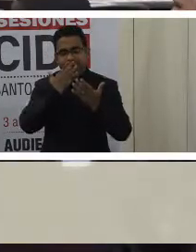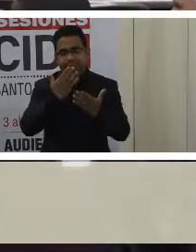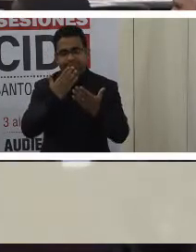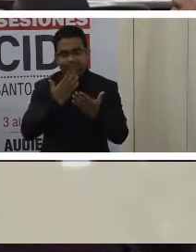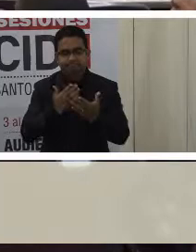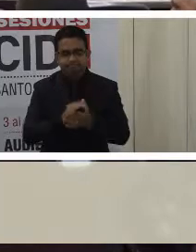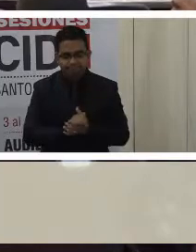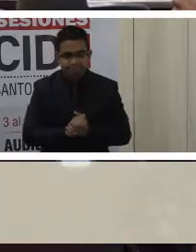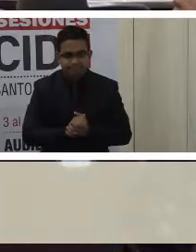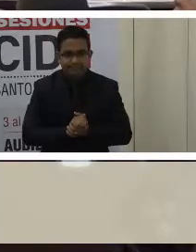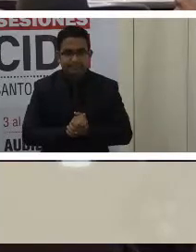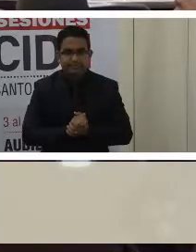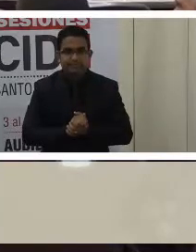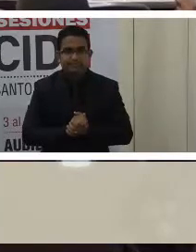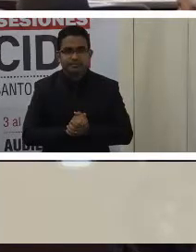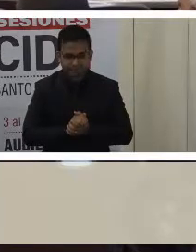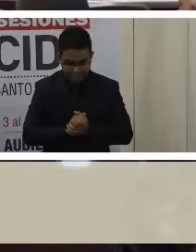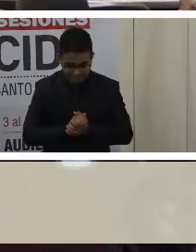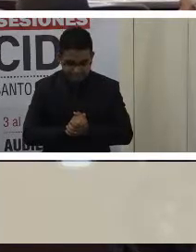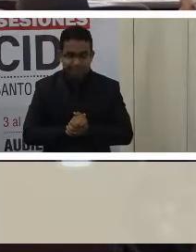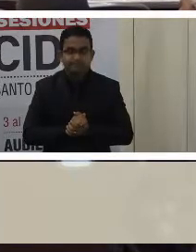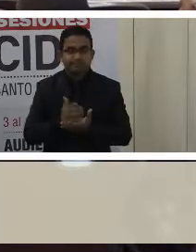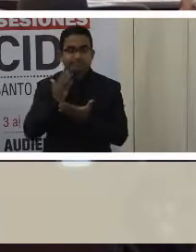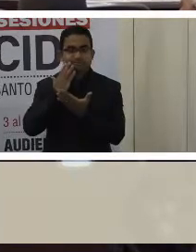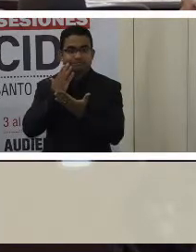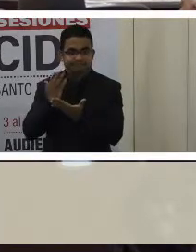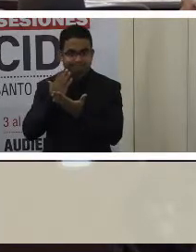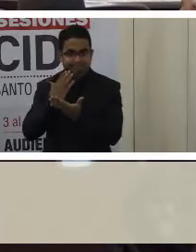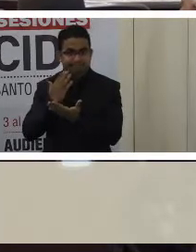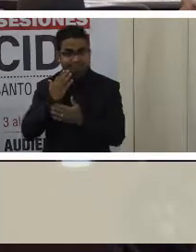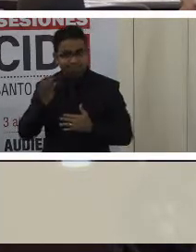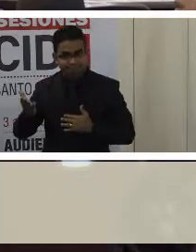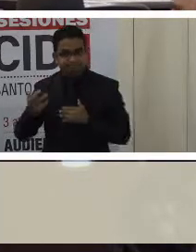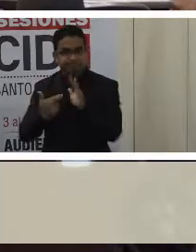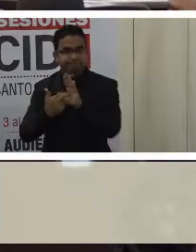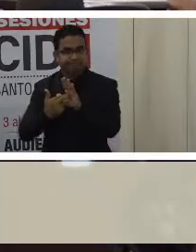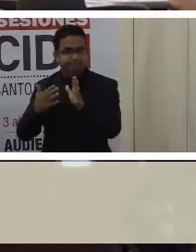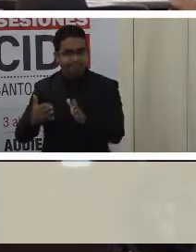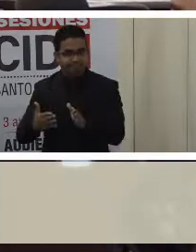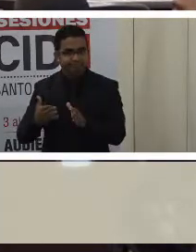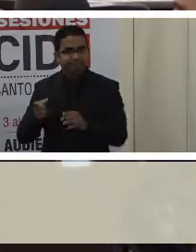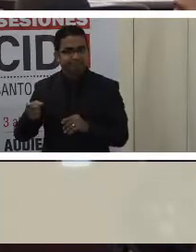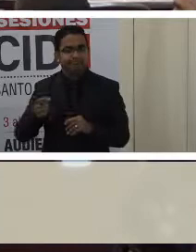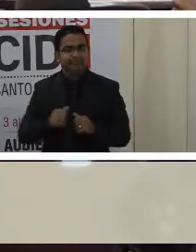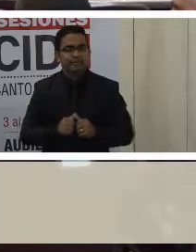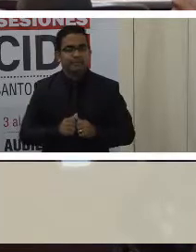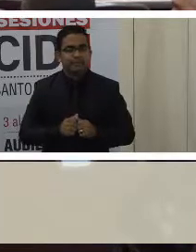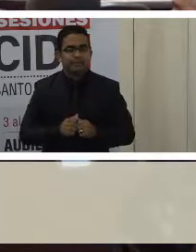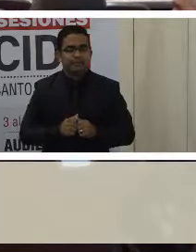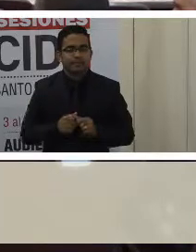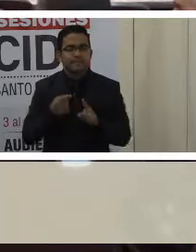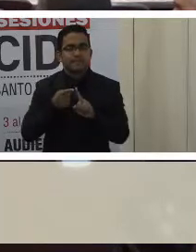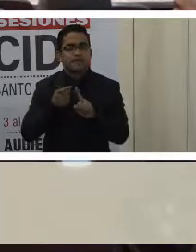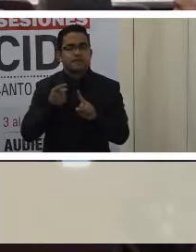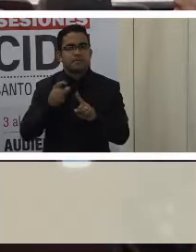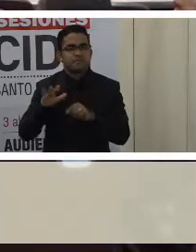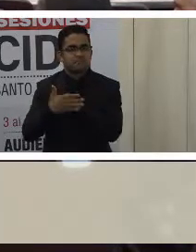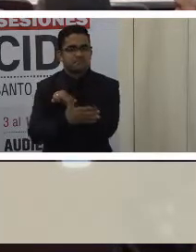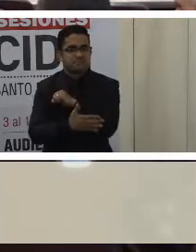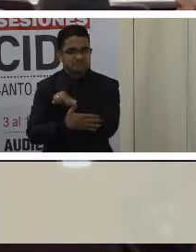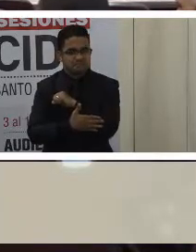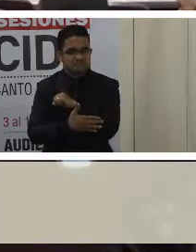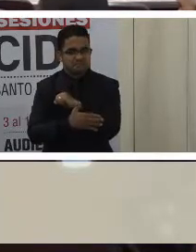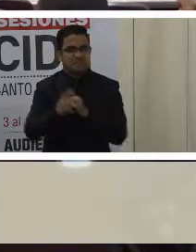Muchísimas gracias a la representación del ilustre Estado de